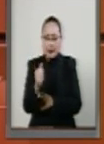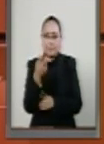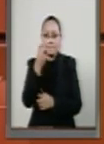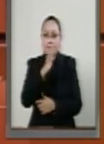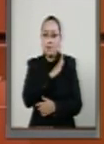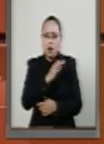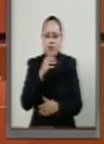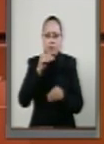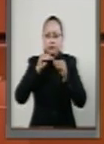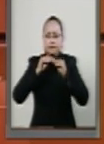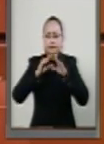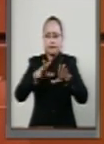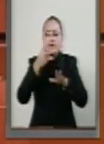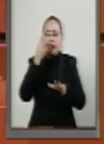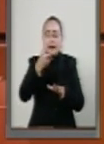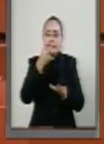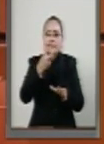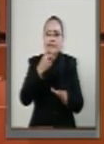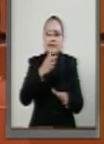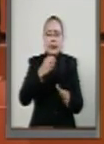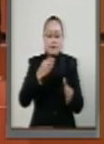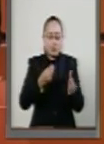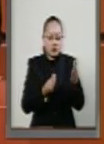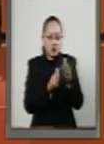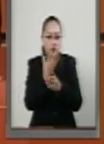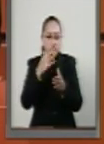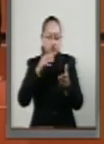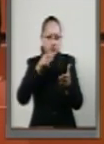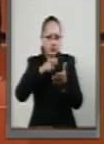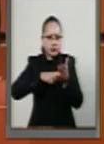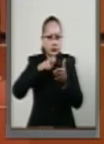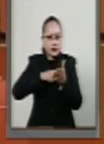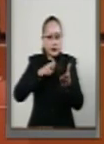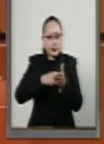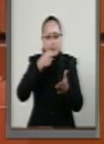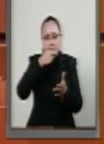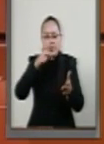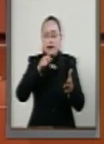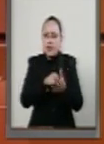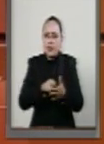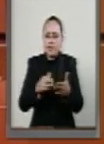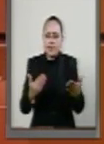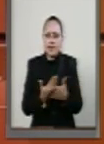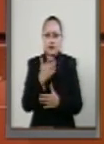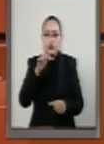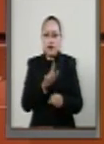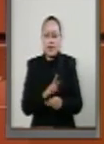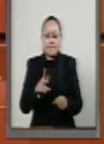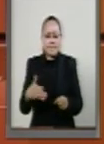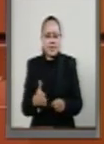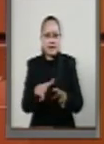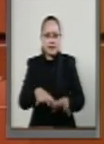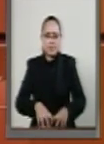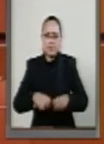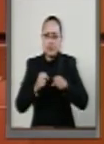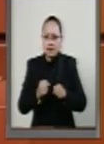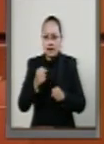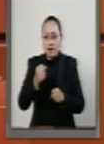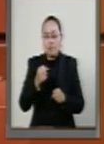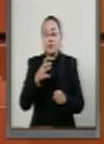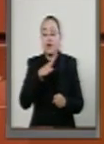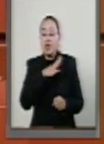brevedad la actualización de la Carta Nacional Pesquera, tomando en cuenta que la situación